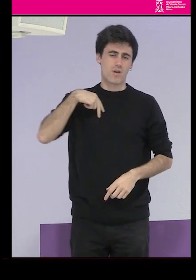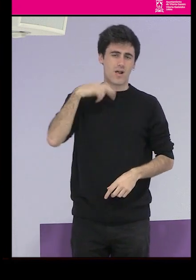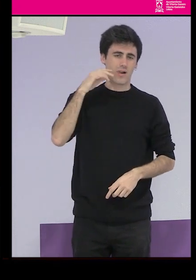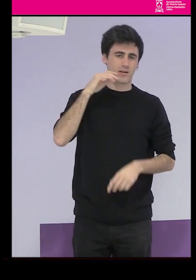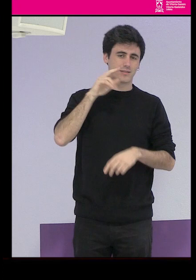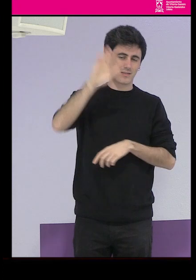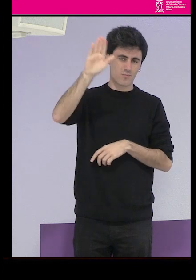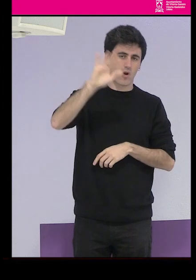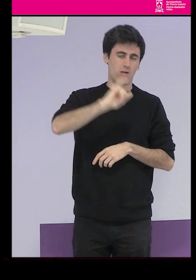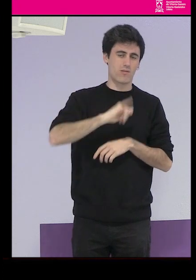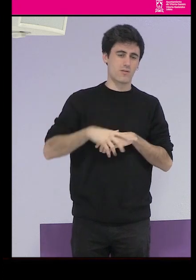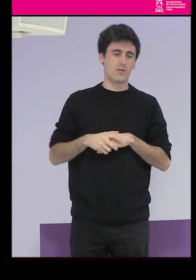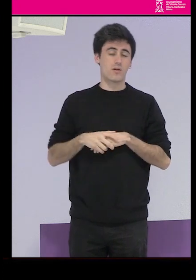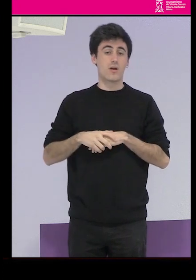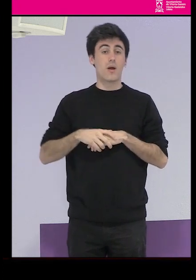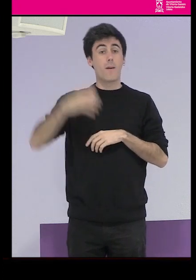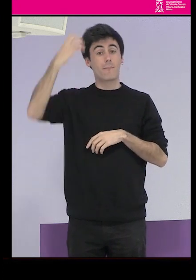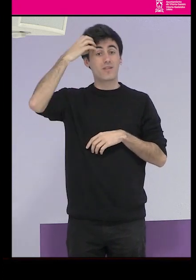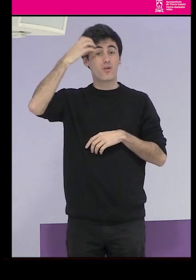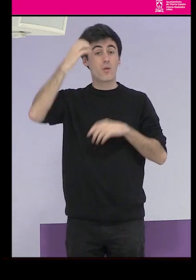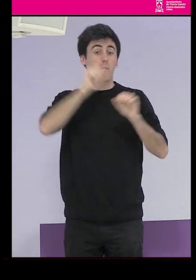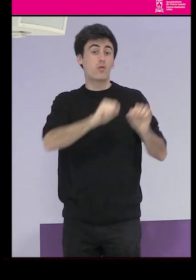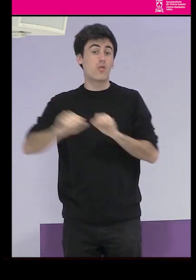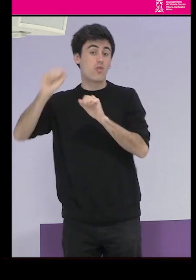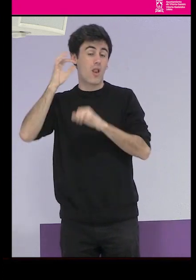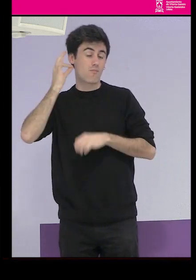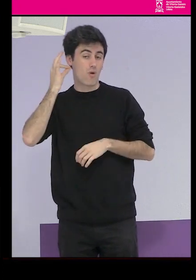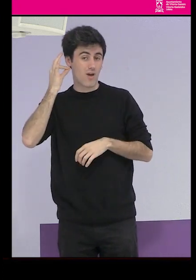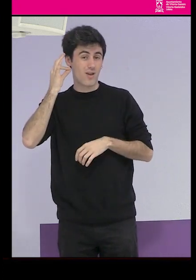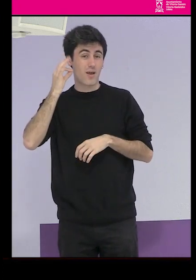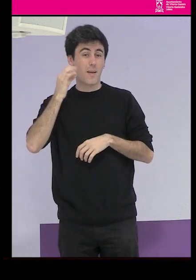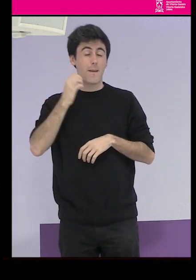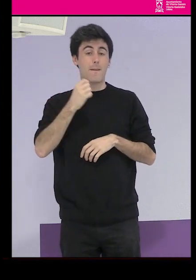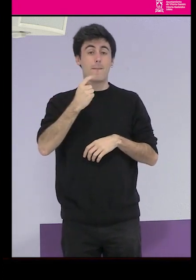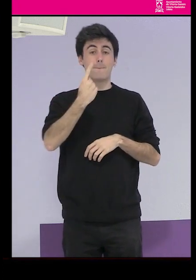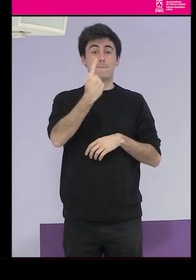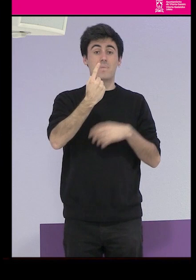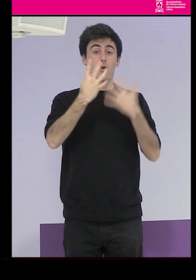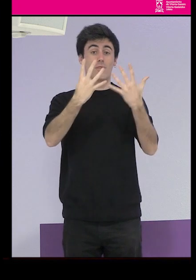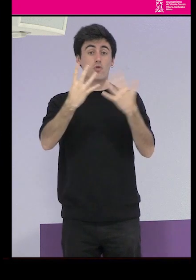patronato de protección a la mujer que en 1941